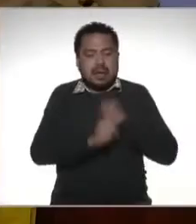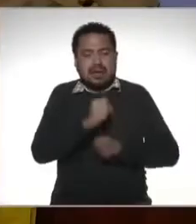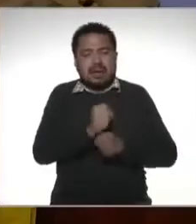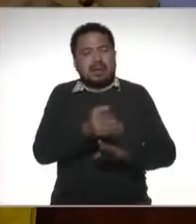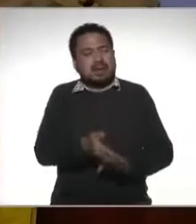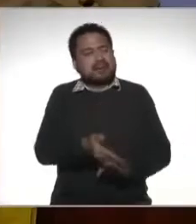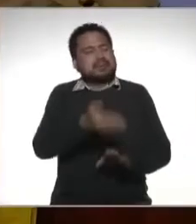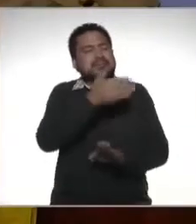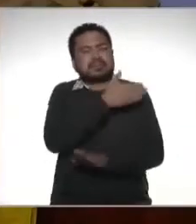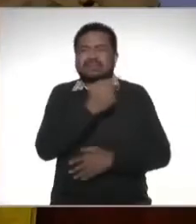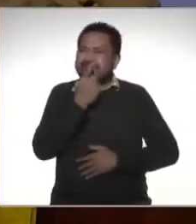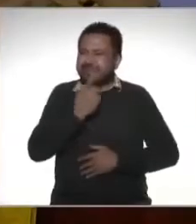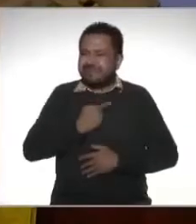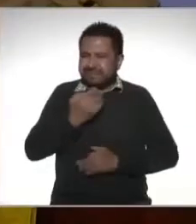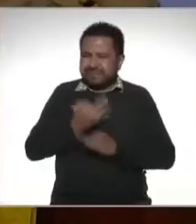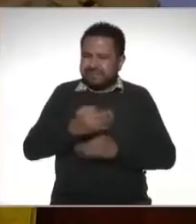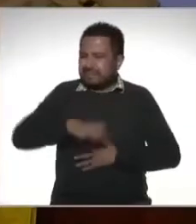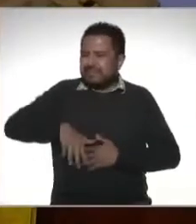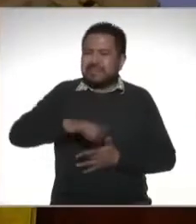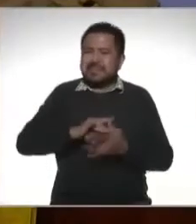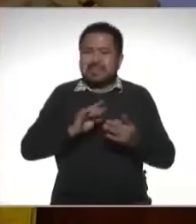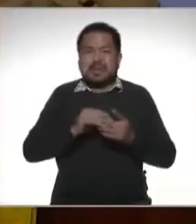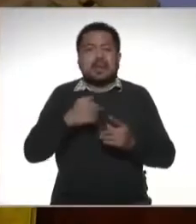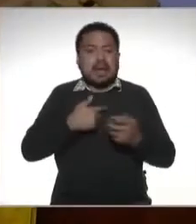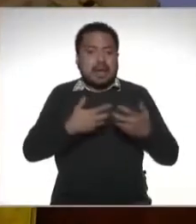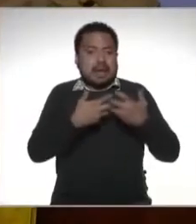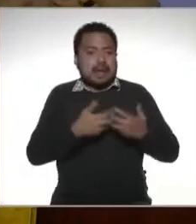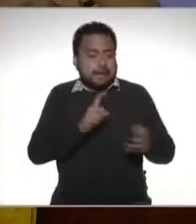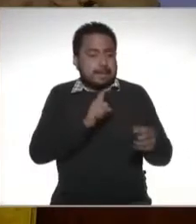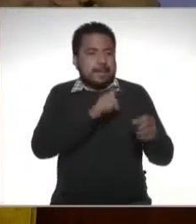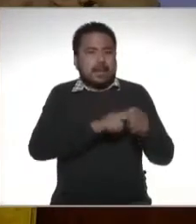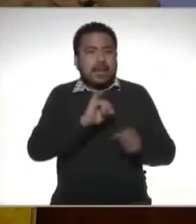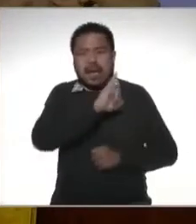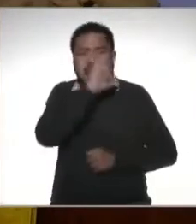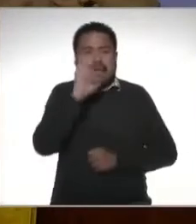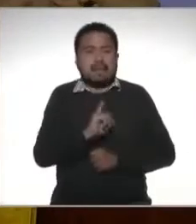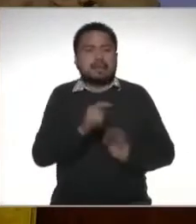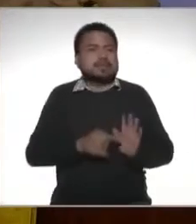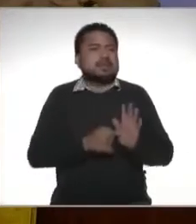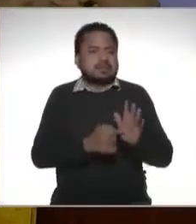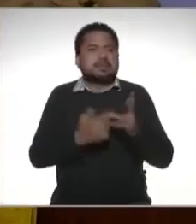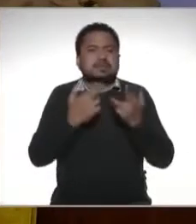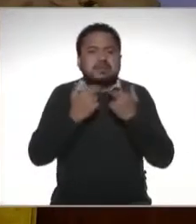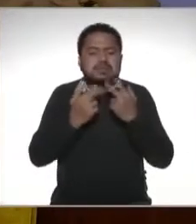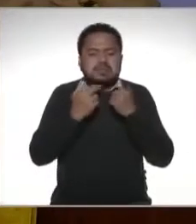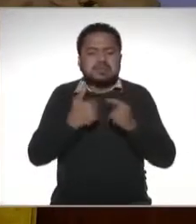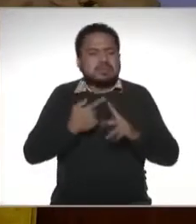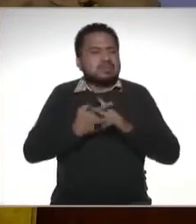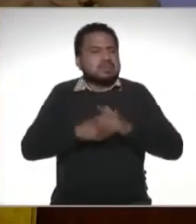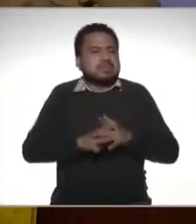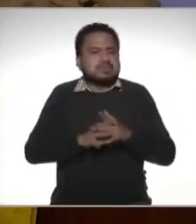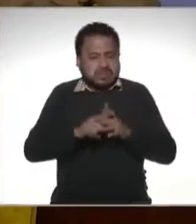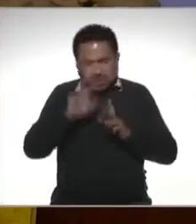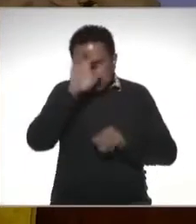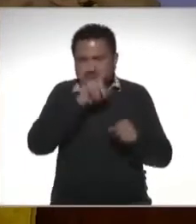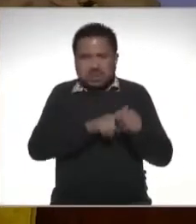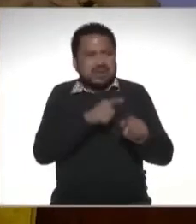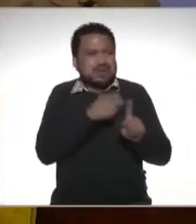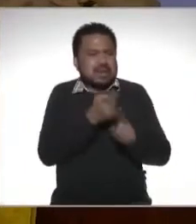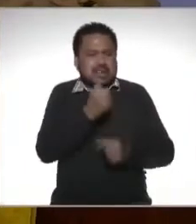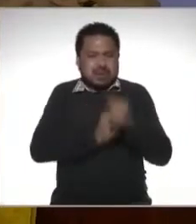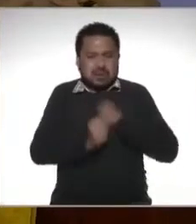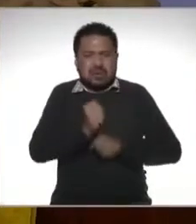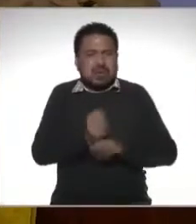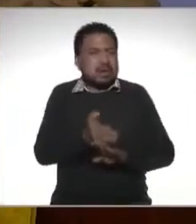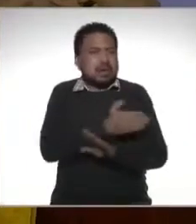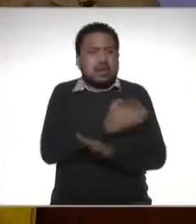comentaban hace un momento mientras estuve en la empresa nunca hice declaraciones comencé con esta cultura del año pasado sin embargo